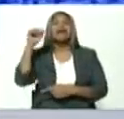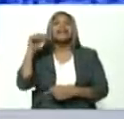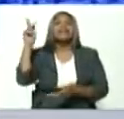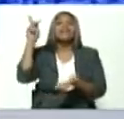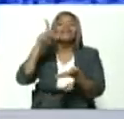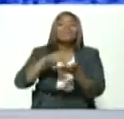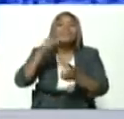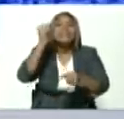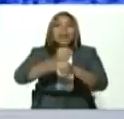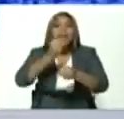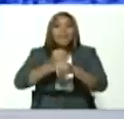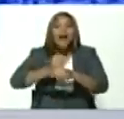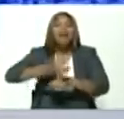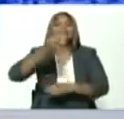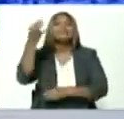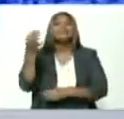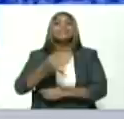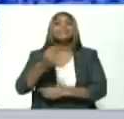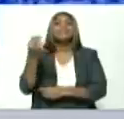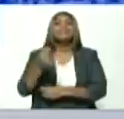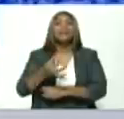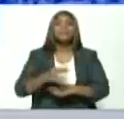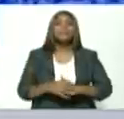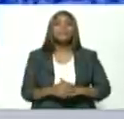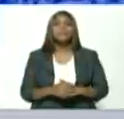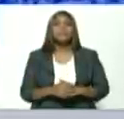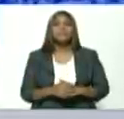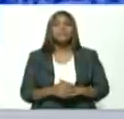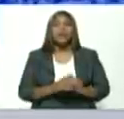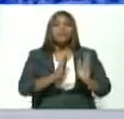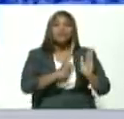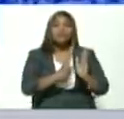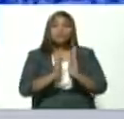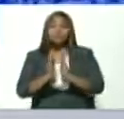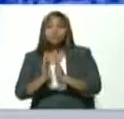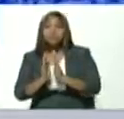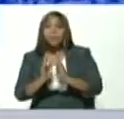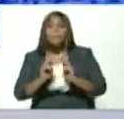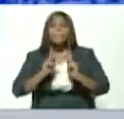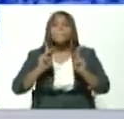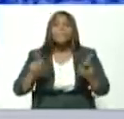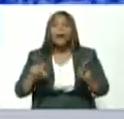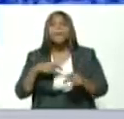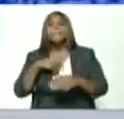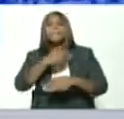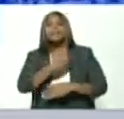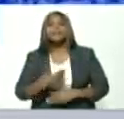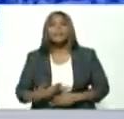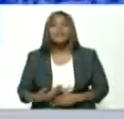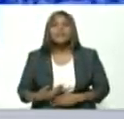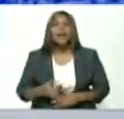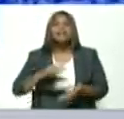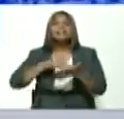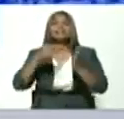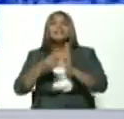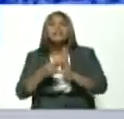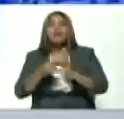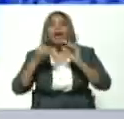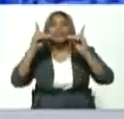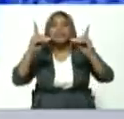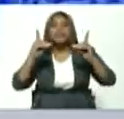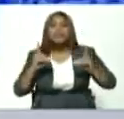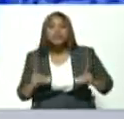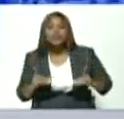en serio y la agenda presidencial de decisiones, de acciones,